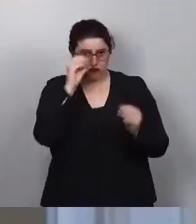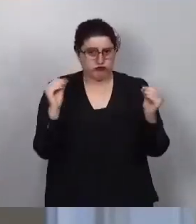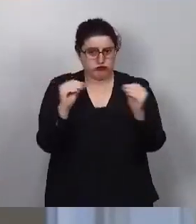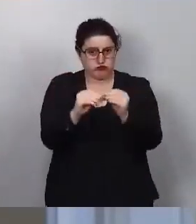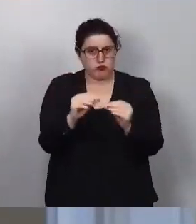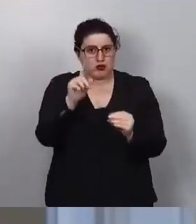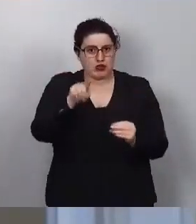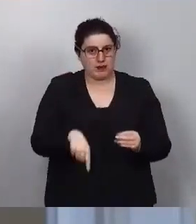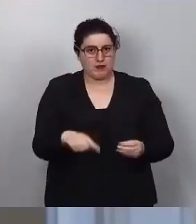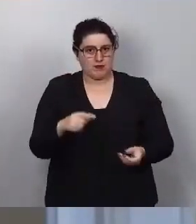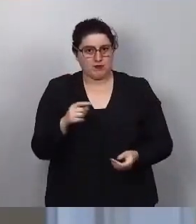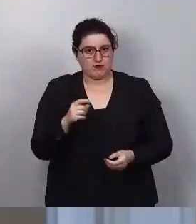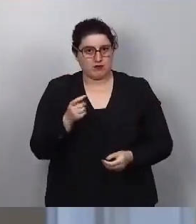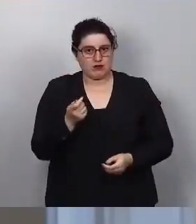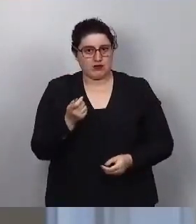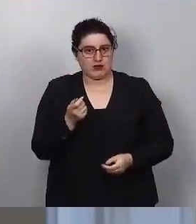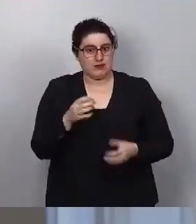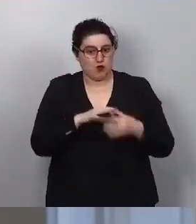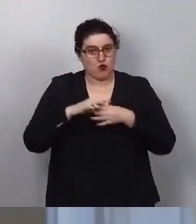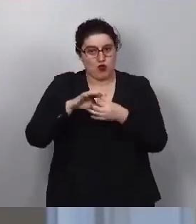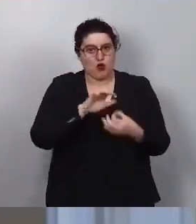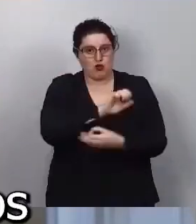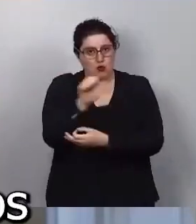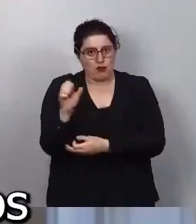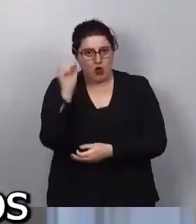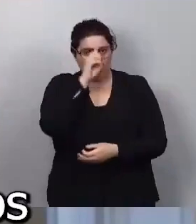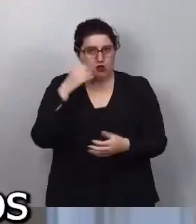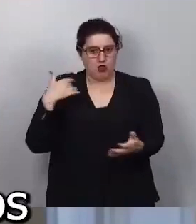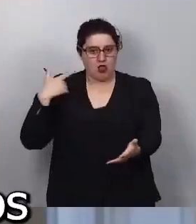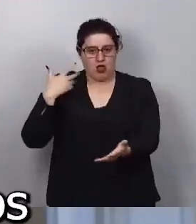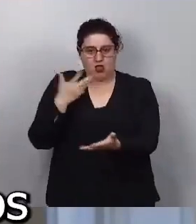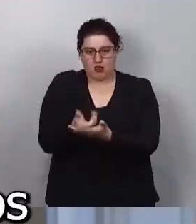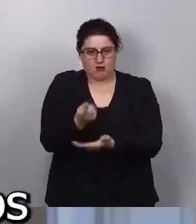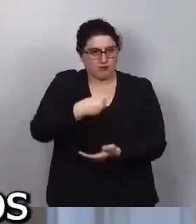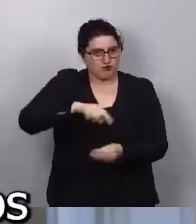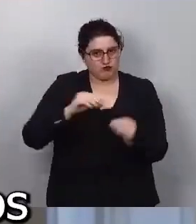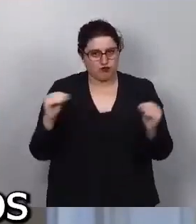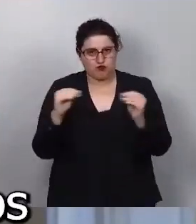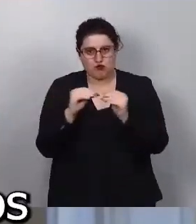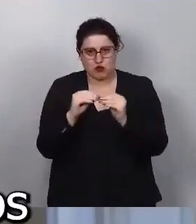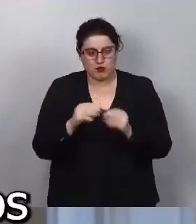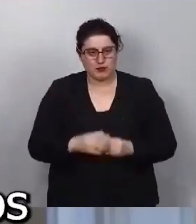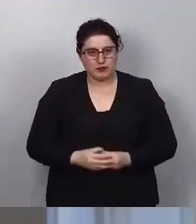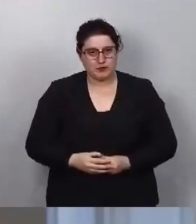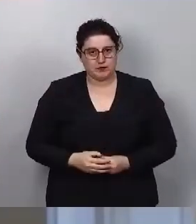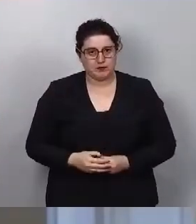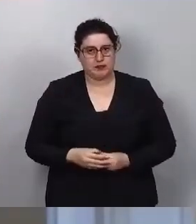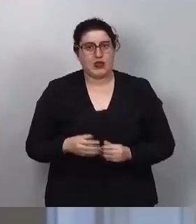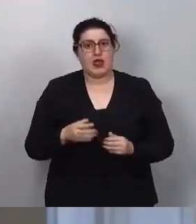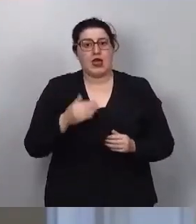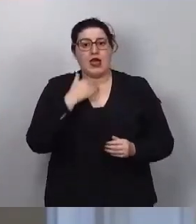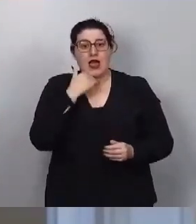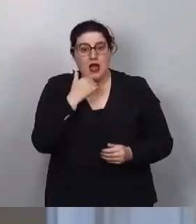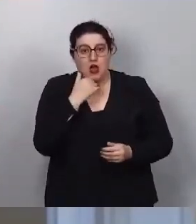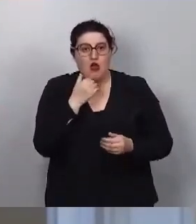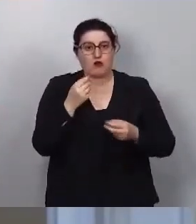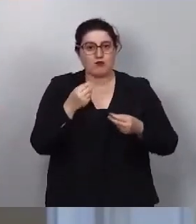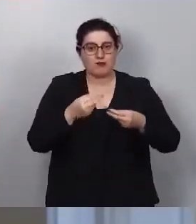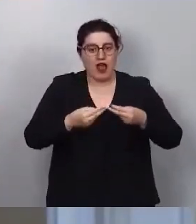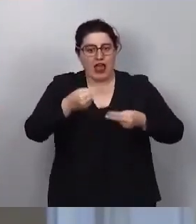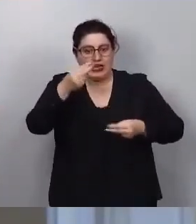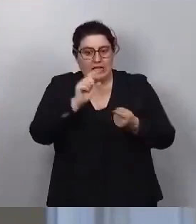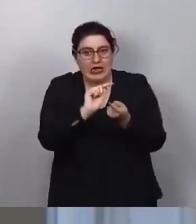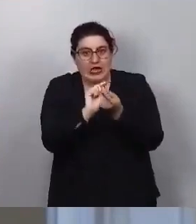tradicionalmente ha mantenido la Unión Europea. Por eso no reconoceremos cambios en las líneas fronterizas